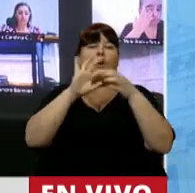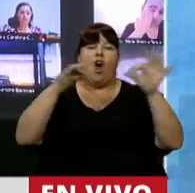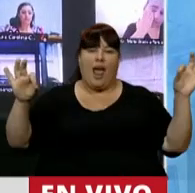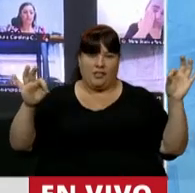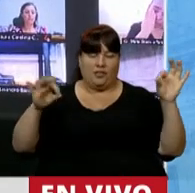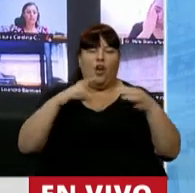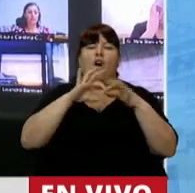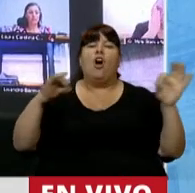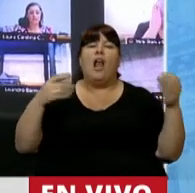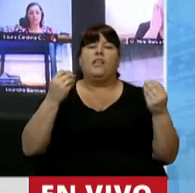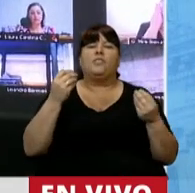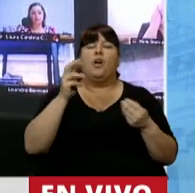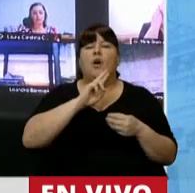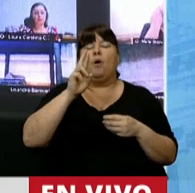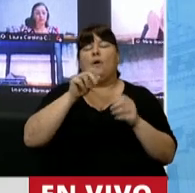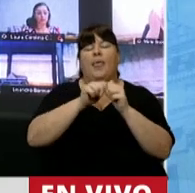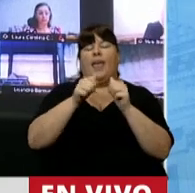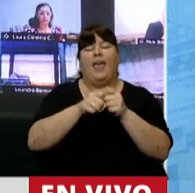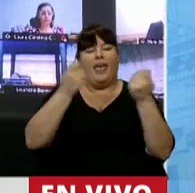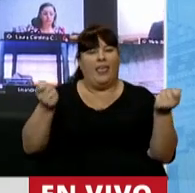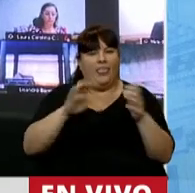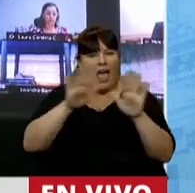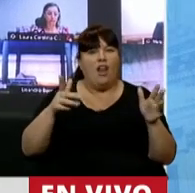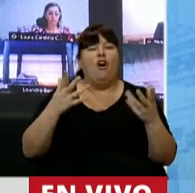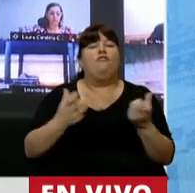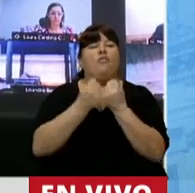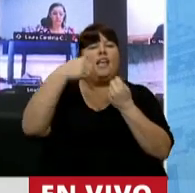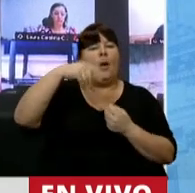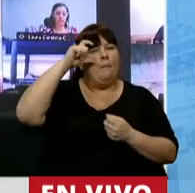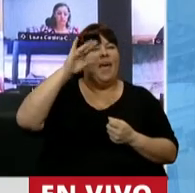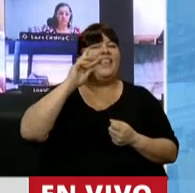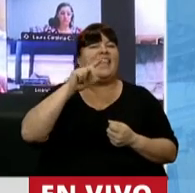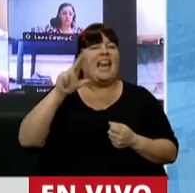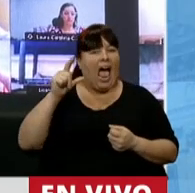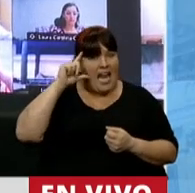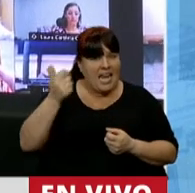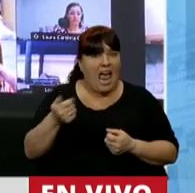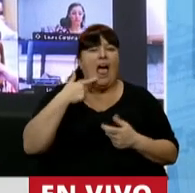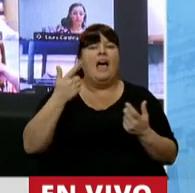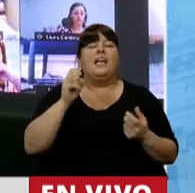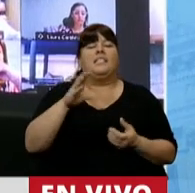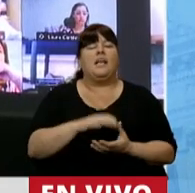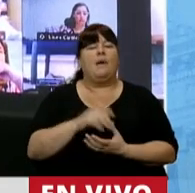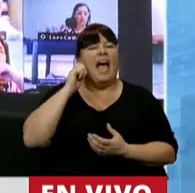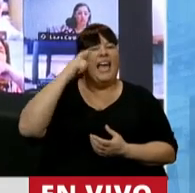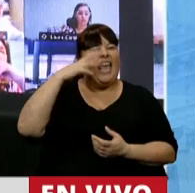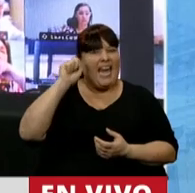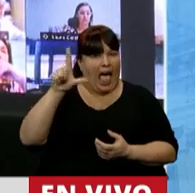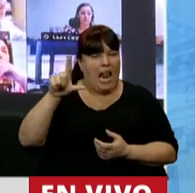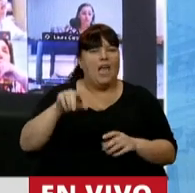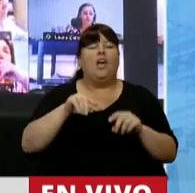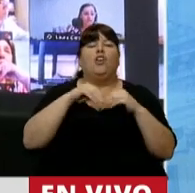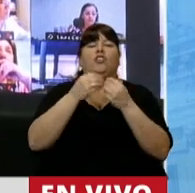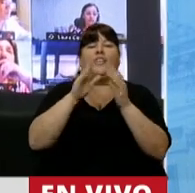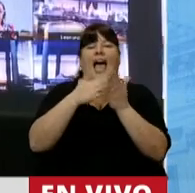una cita de una publicación la fundación mediterránea tiene una publicación que se llama Yeral en su número